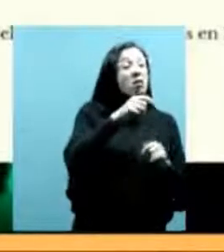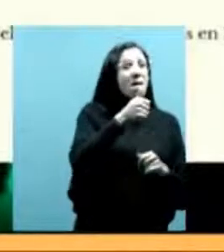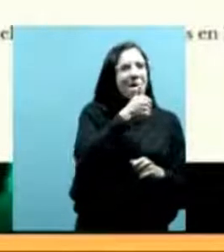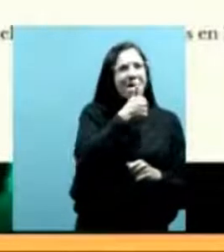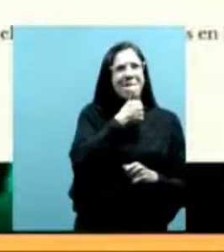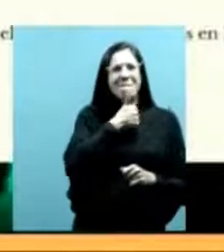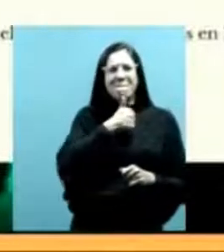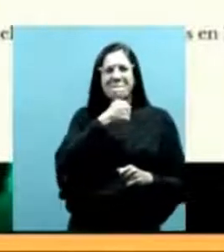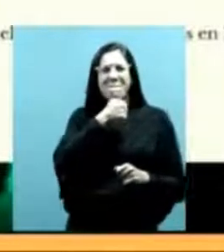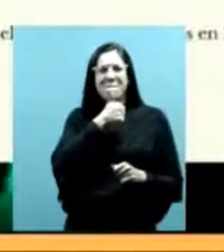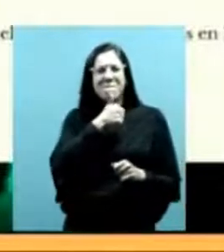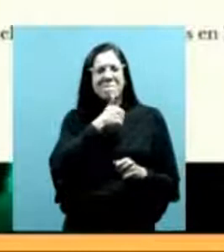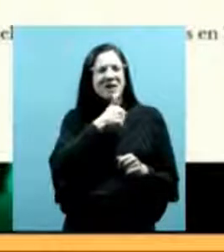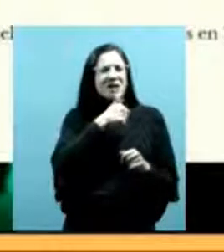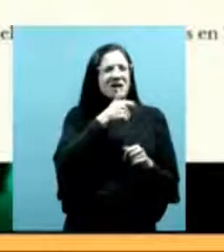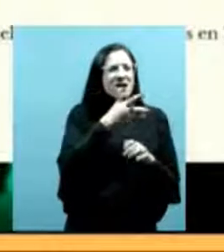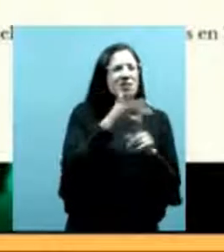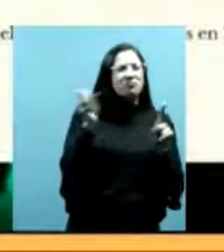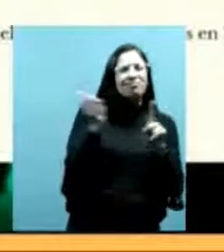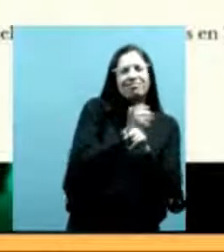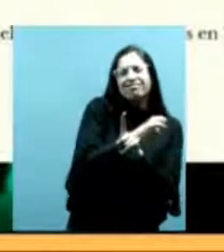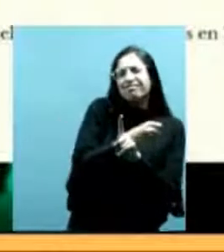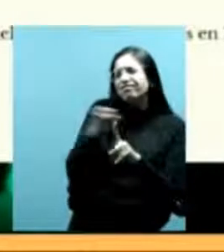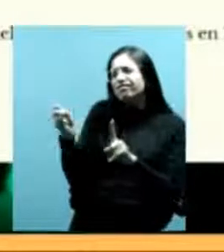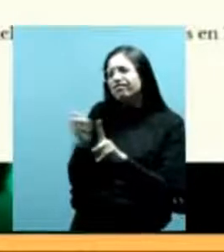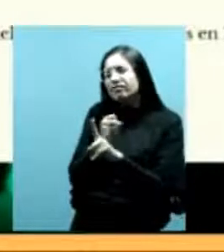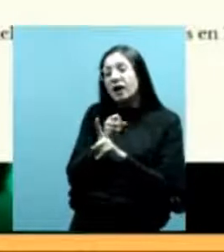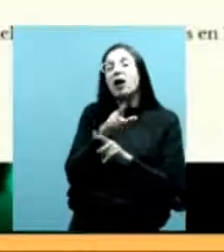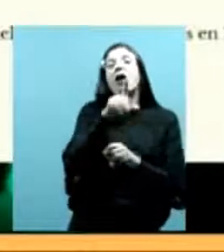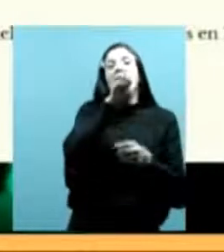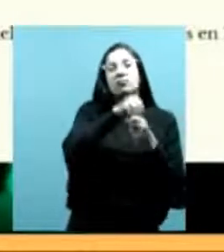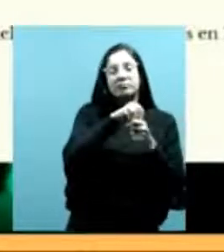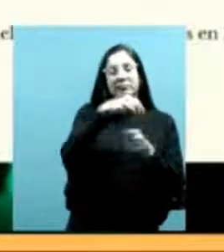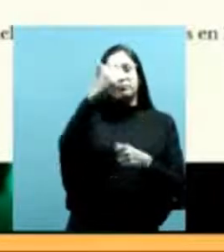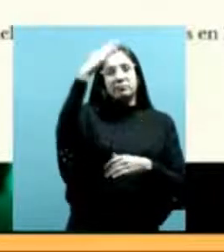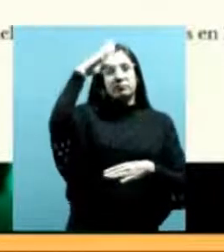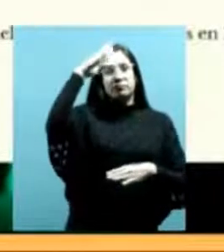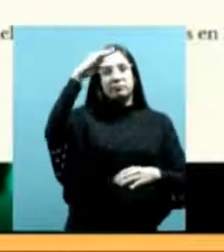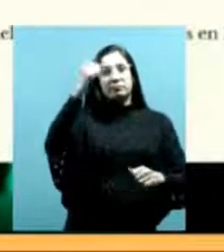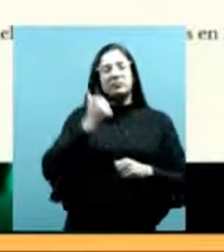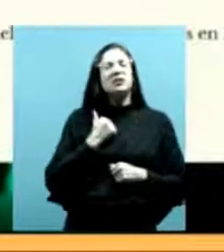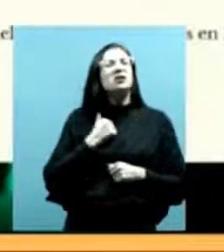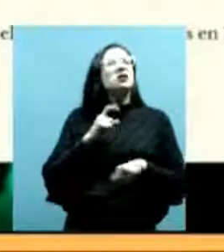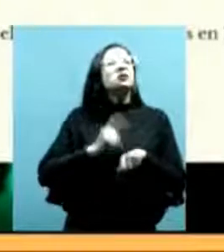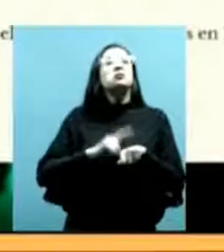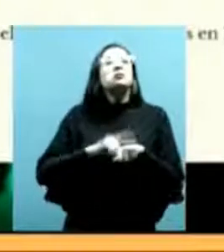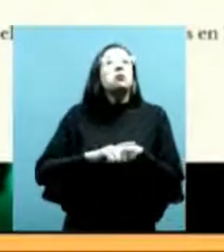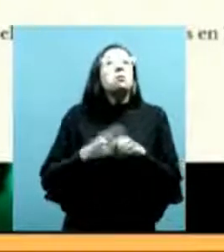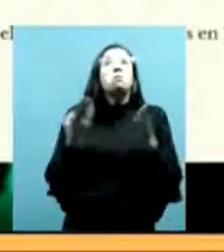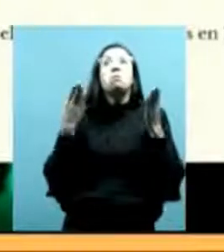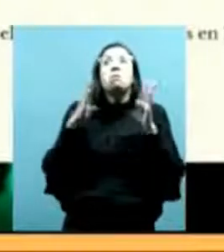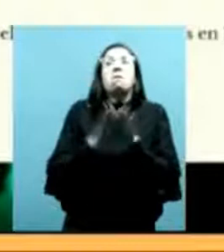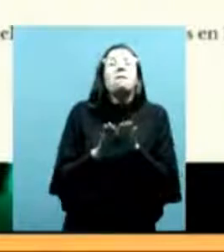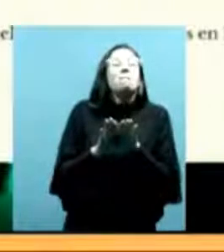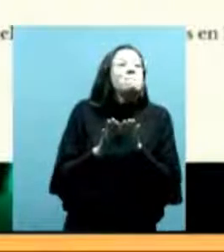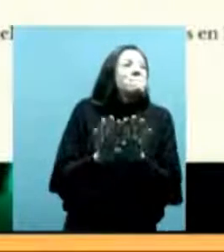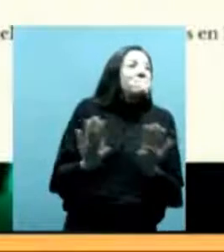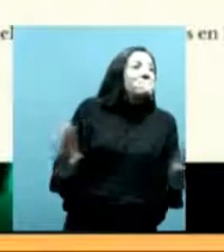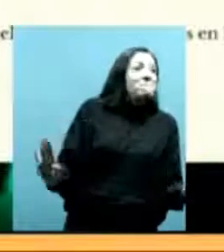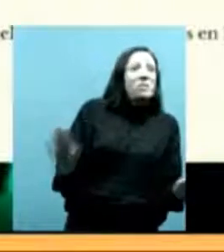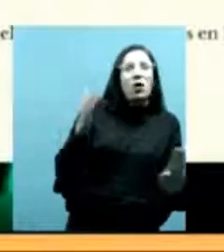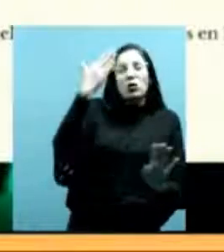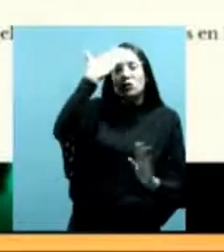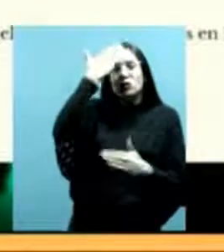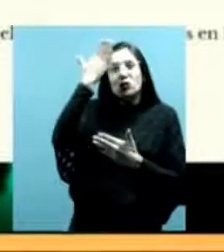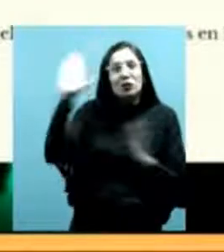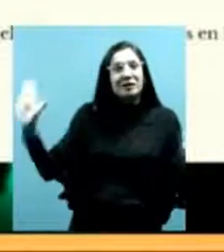y después los encerraron estuvieron ahí en el ejército cuánto tiempo encerrados decía él eso es lo único que le alcancé